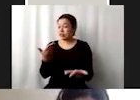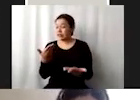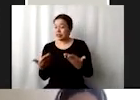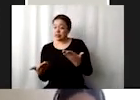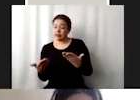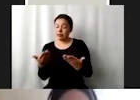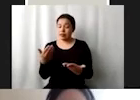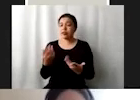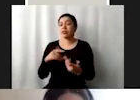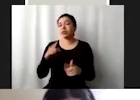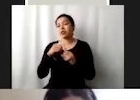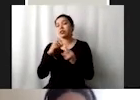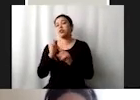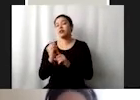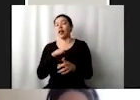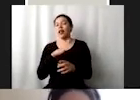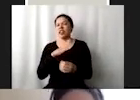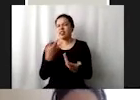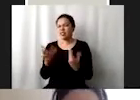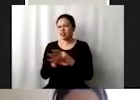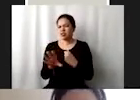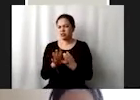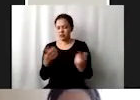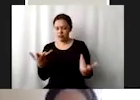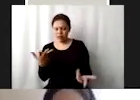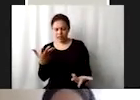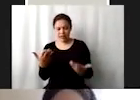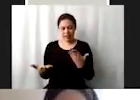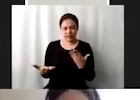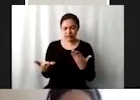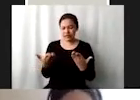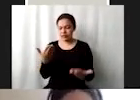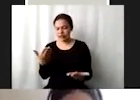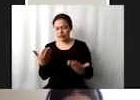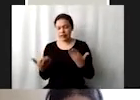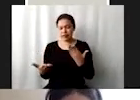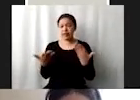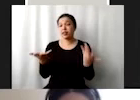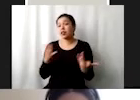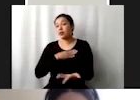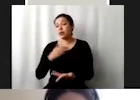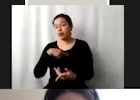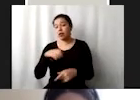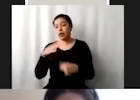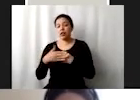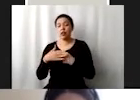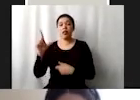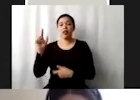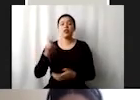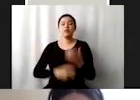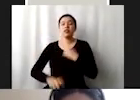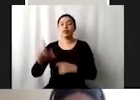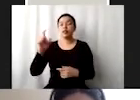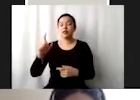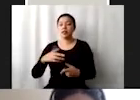analizan las metas, tiene una ambigüedad en la redacción, pero bueno, para 2020 reducir a la mitad el número de